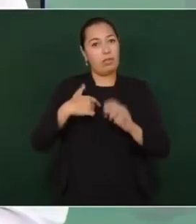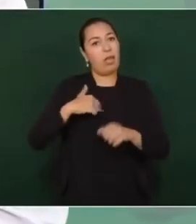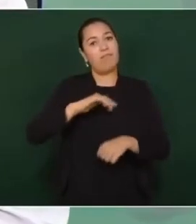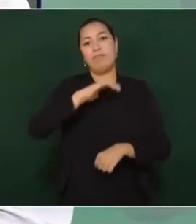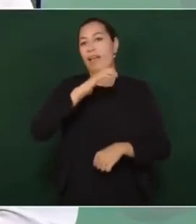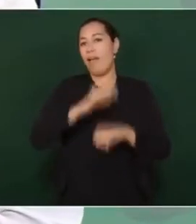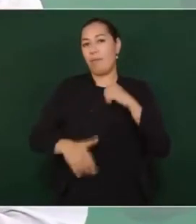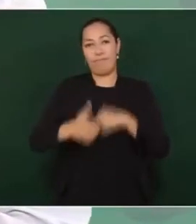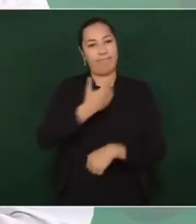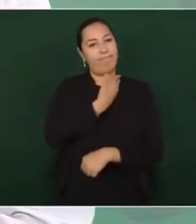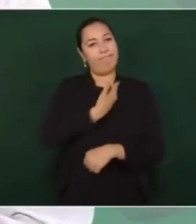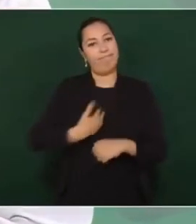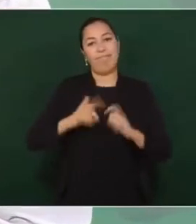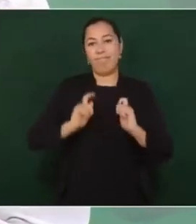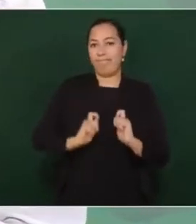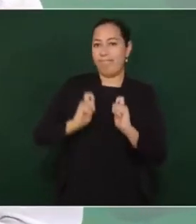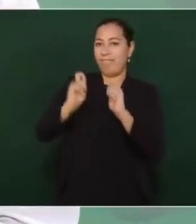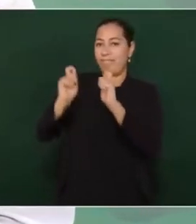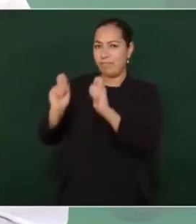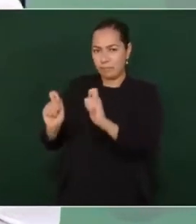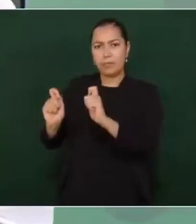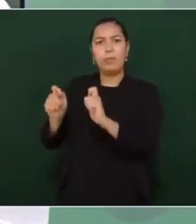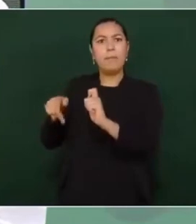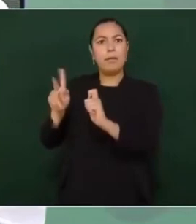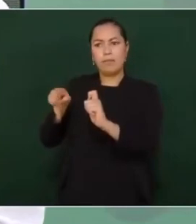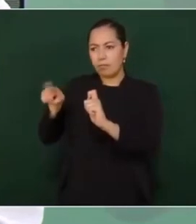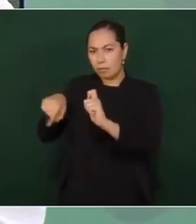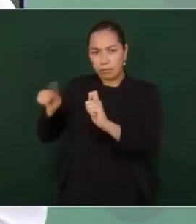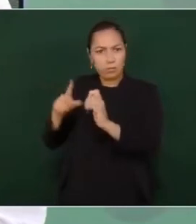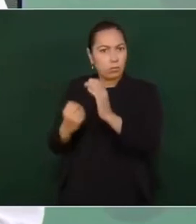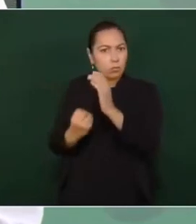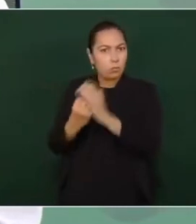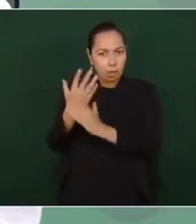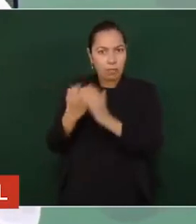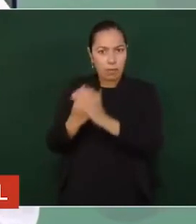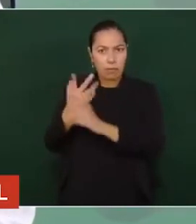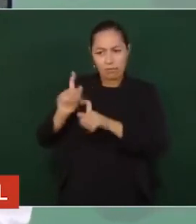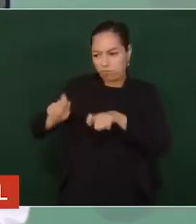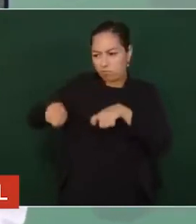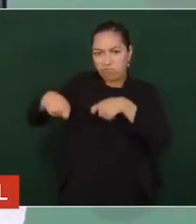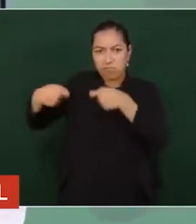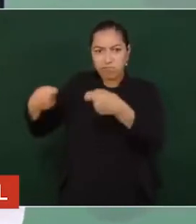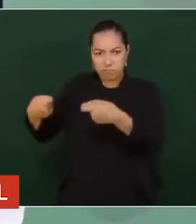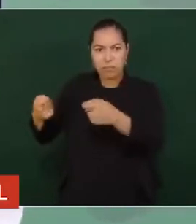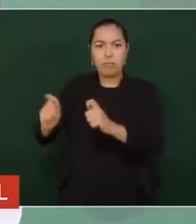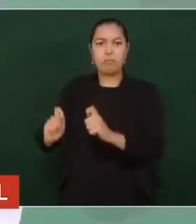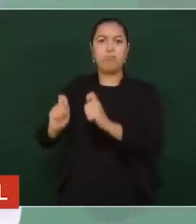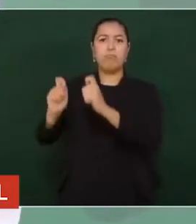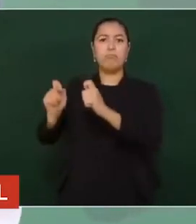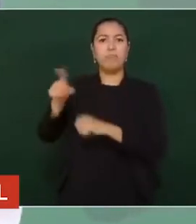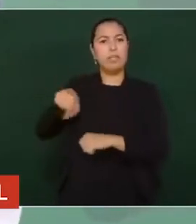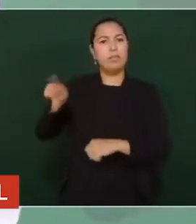pero vienen las nuevas generaciones y estoy seguro que va a continuar